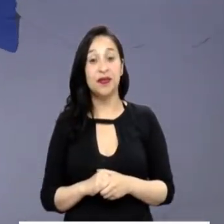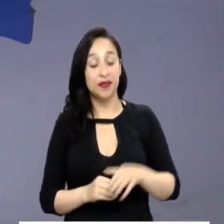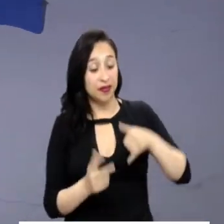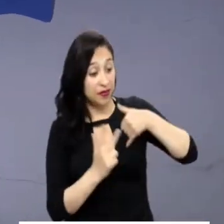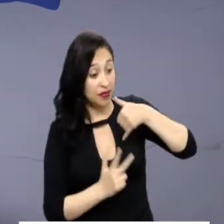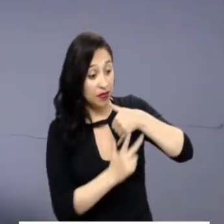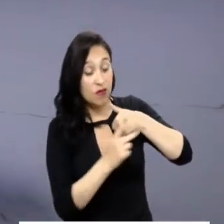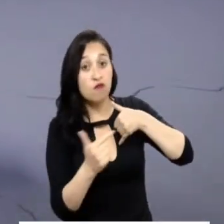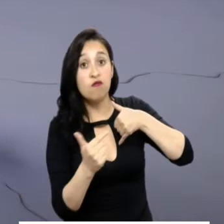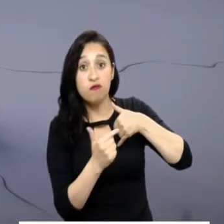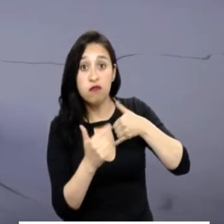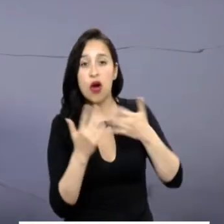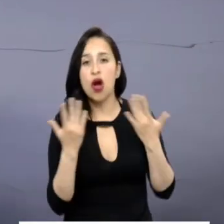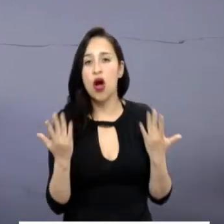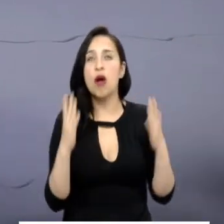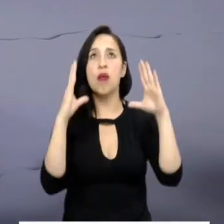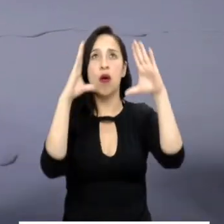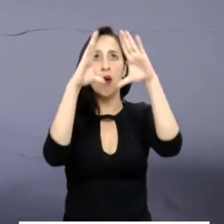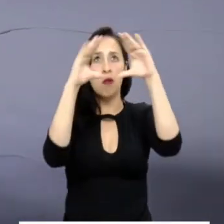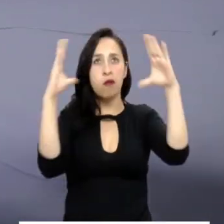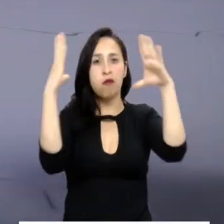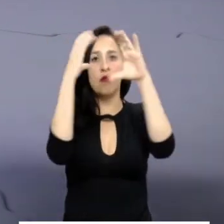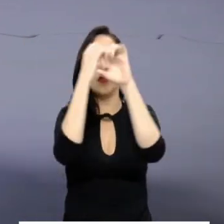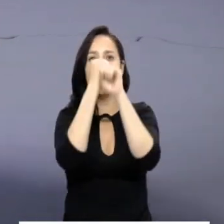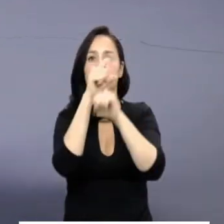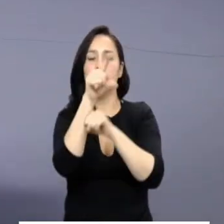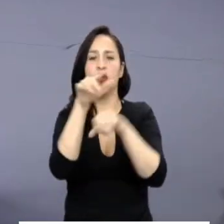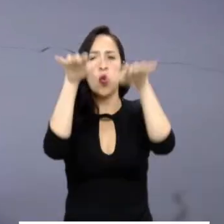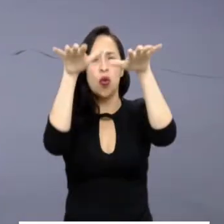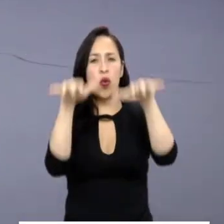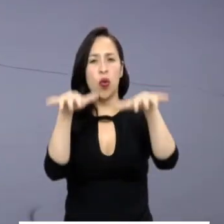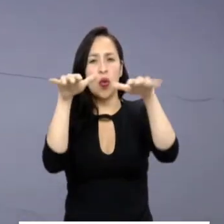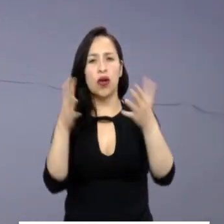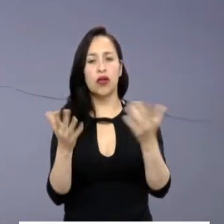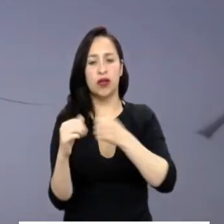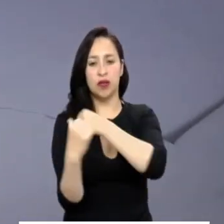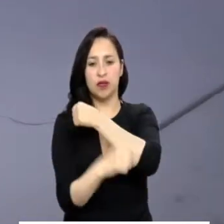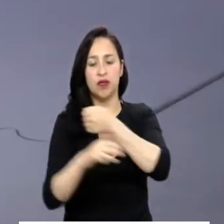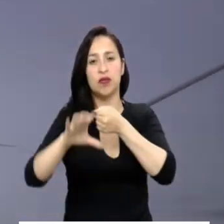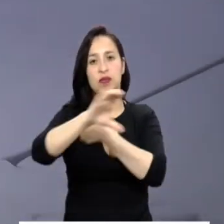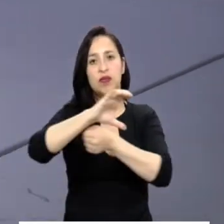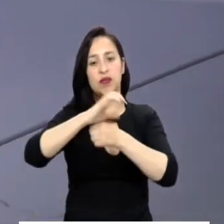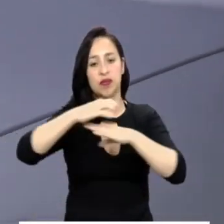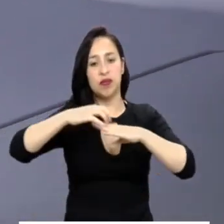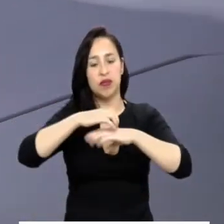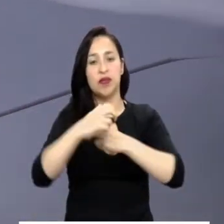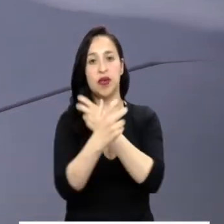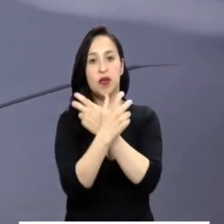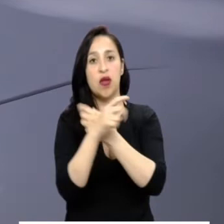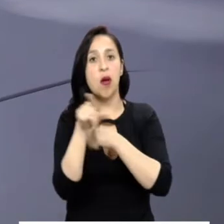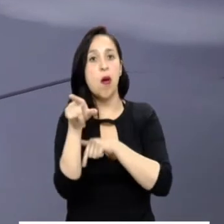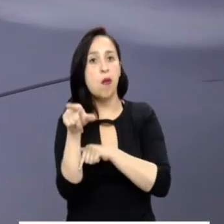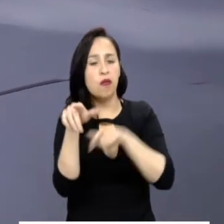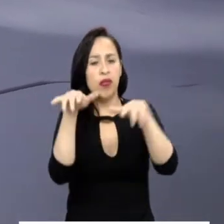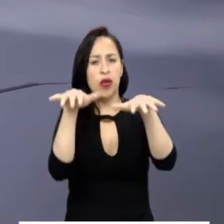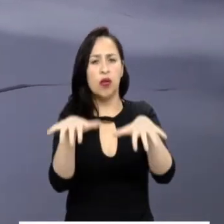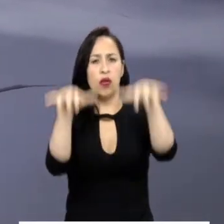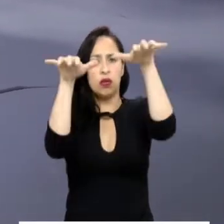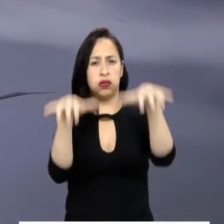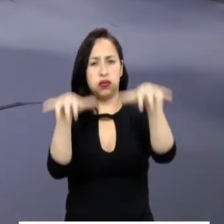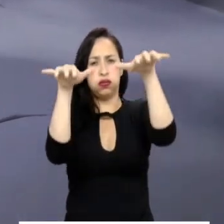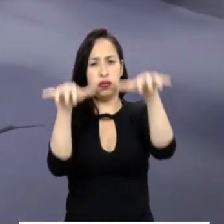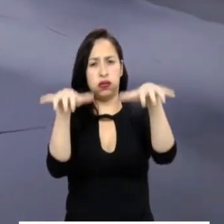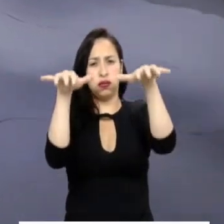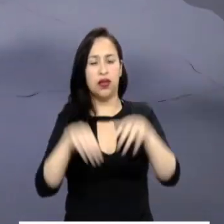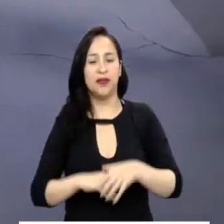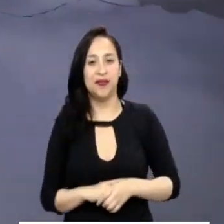La región andina tendrá también una noche nublada y húmeda, especialmente en Boyacá, Cundinamarca, Tolima y Huila, donde se esperan las lluvias